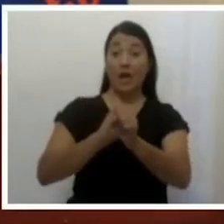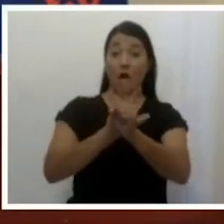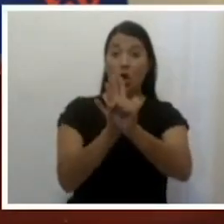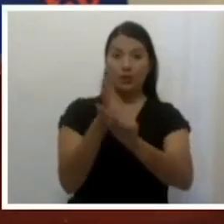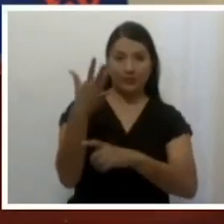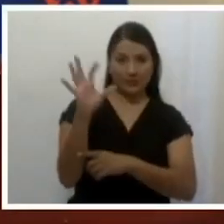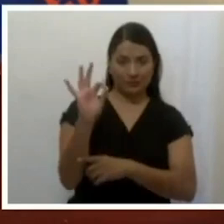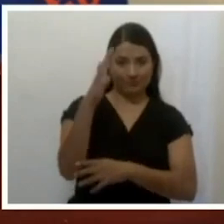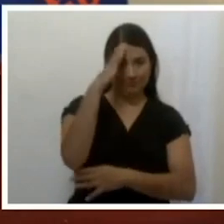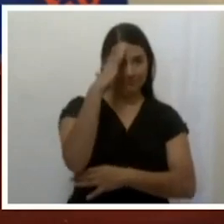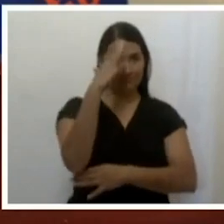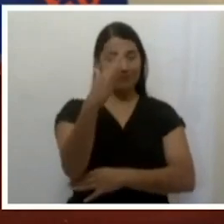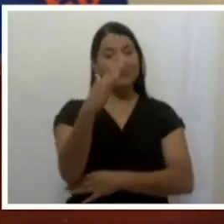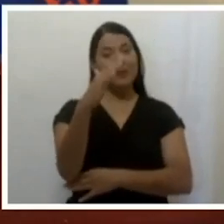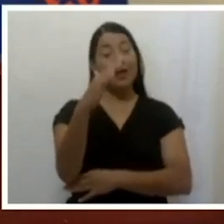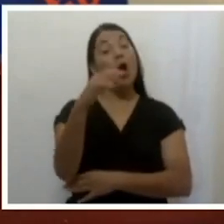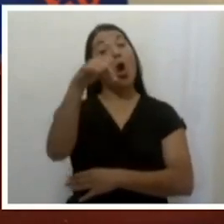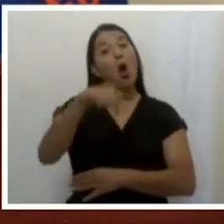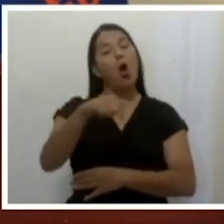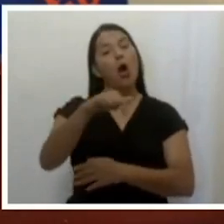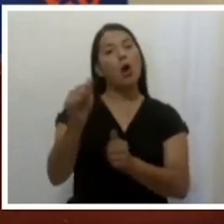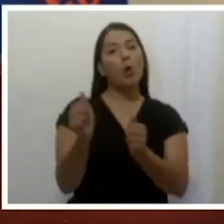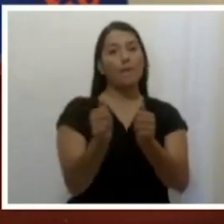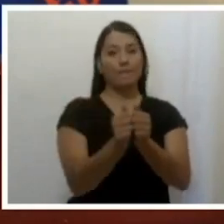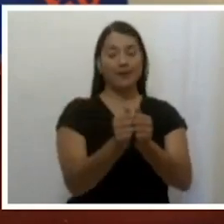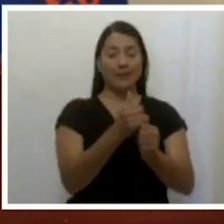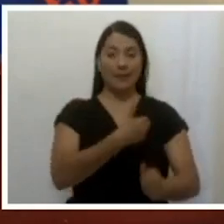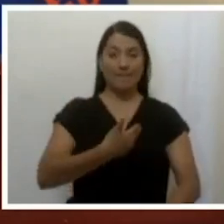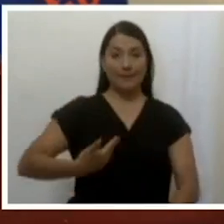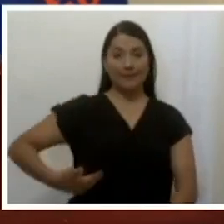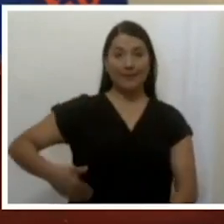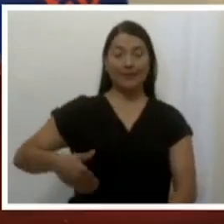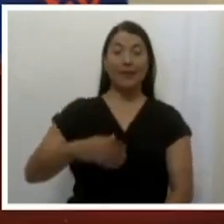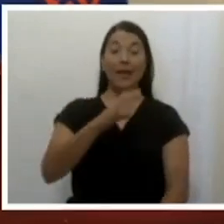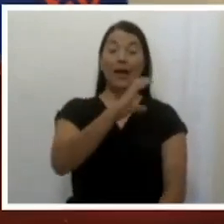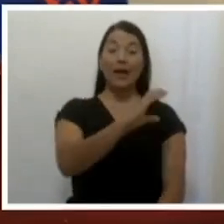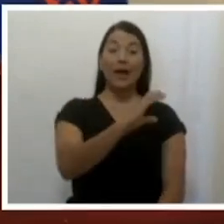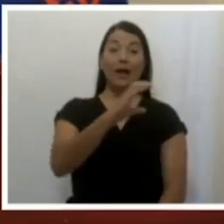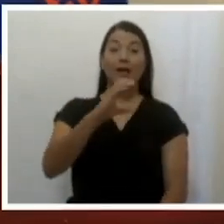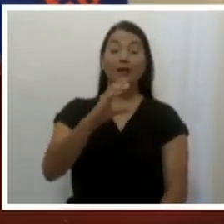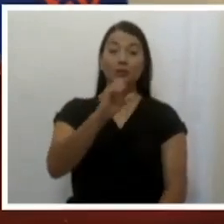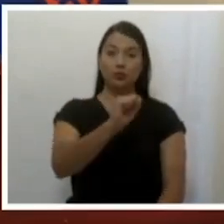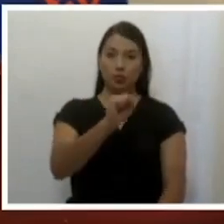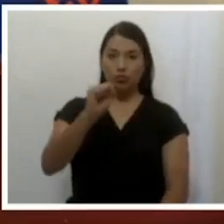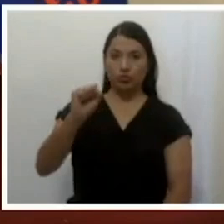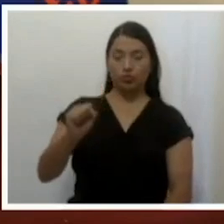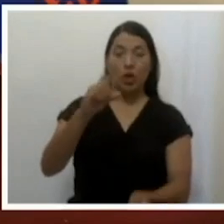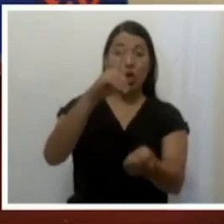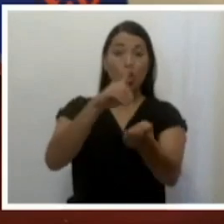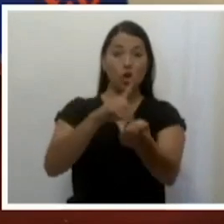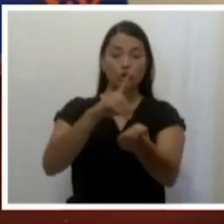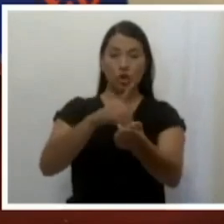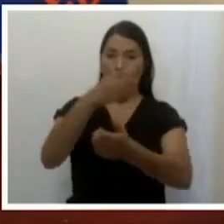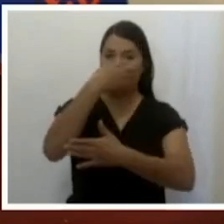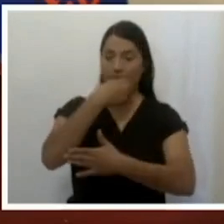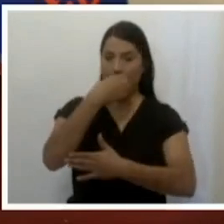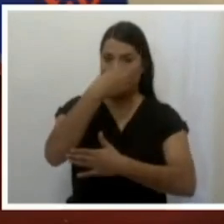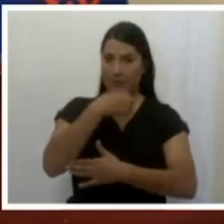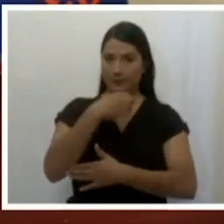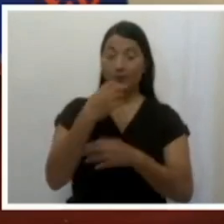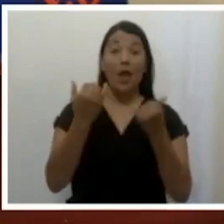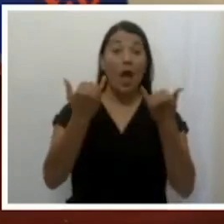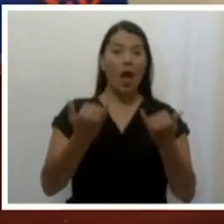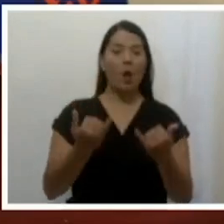Saludamos a quien nos acompaña este día, al presidente de la Caja Costarricense de Seguro Social, el doctor Román Macaya. A